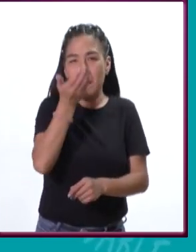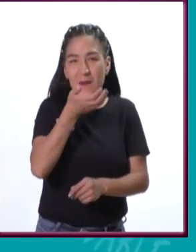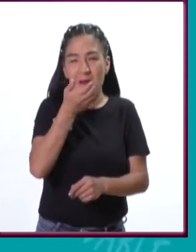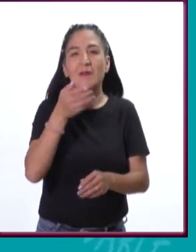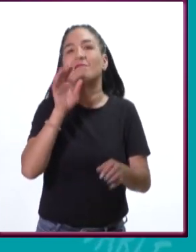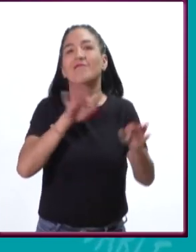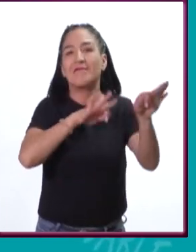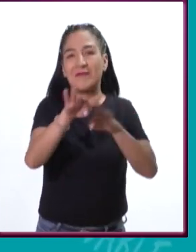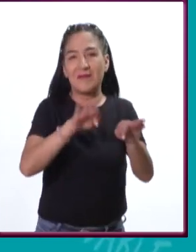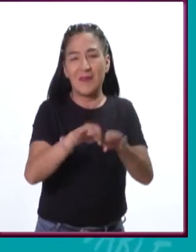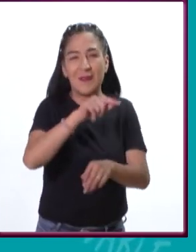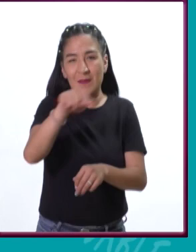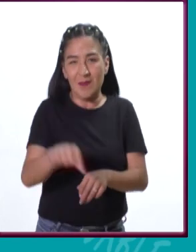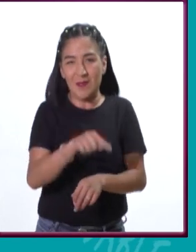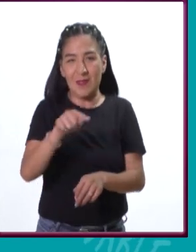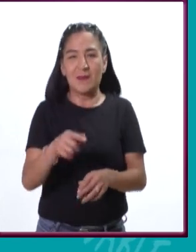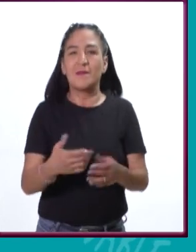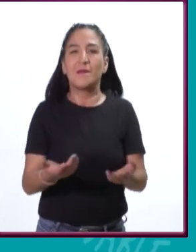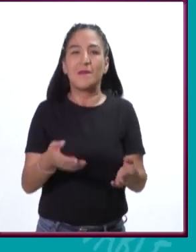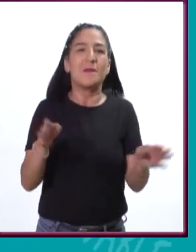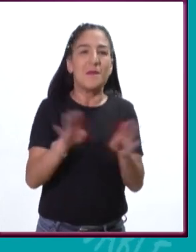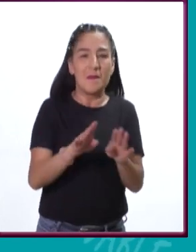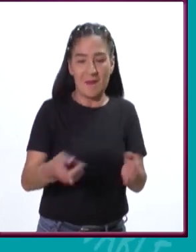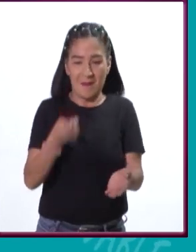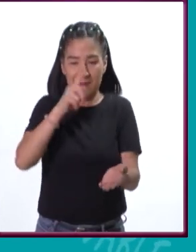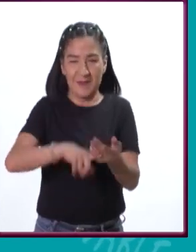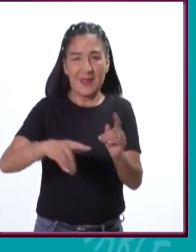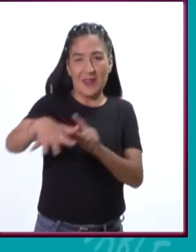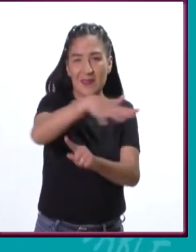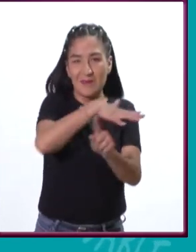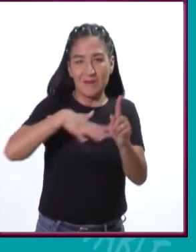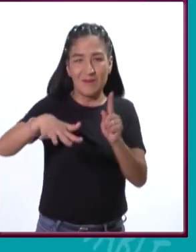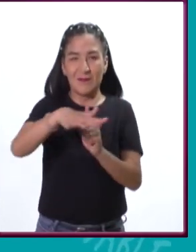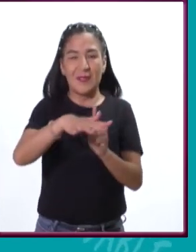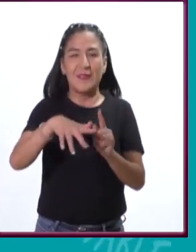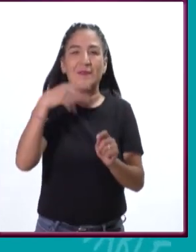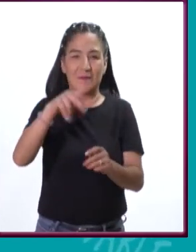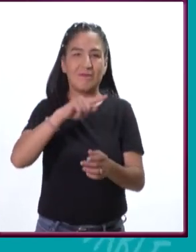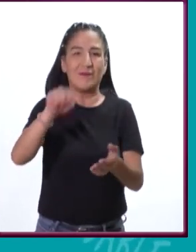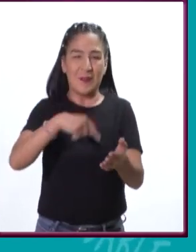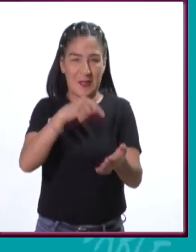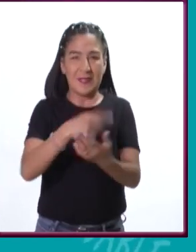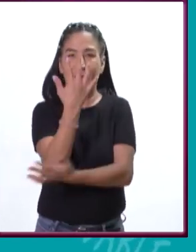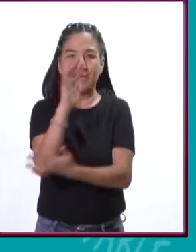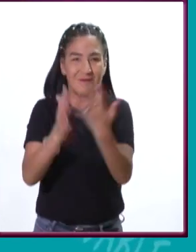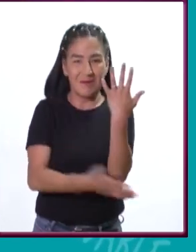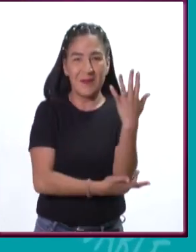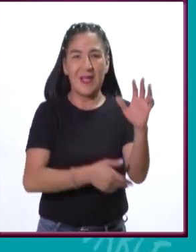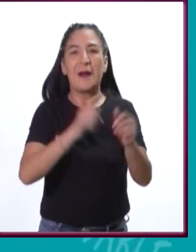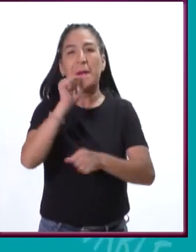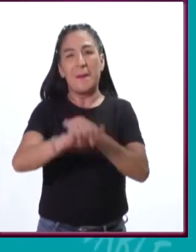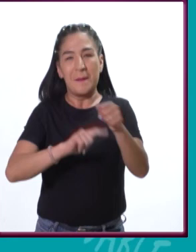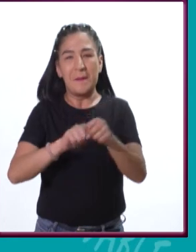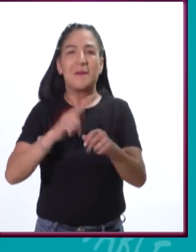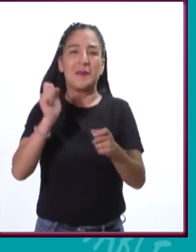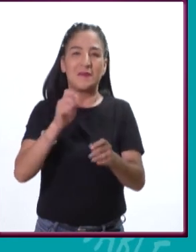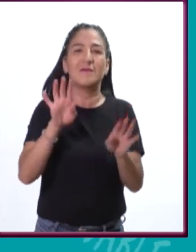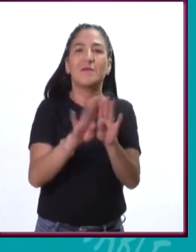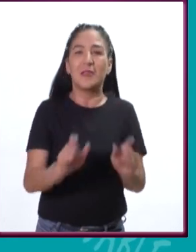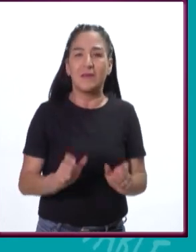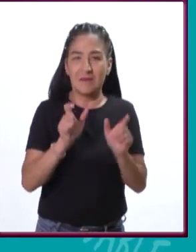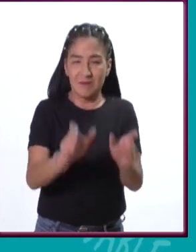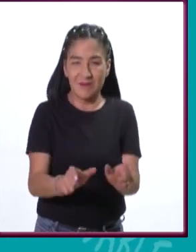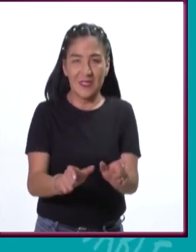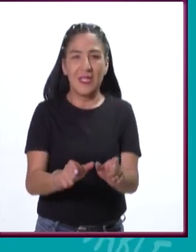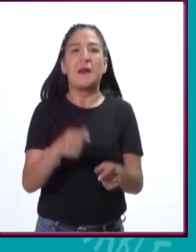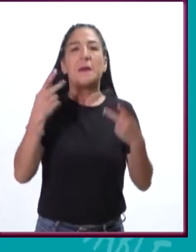Esas áreas naturales protegidas no están vacías de gente, al contrario, son comunidades que poseen eso, pero que